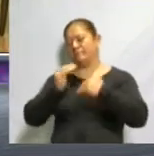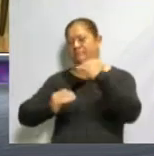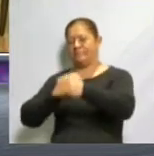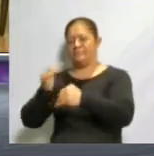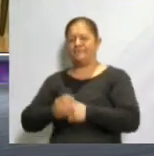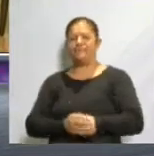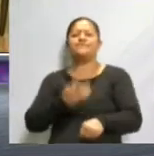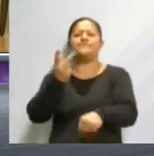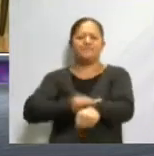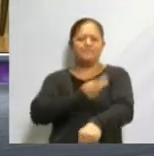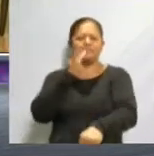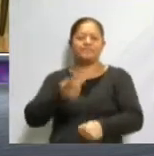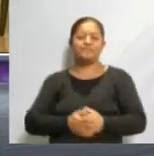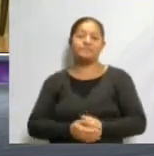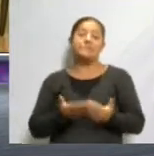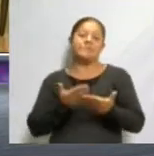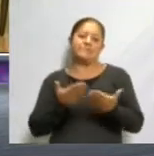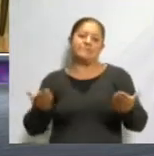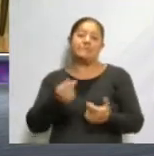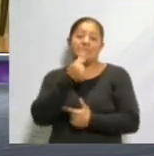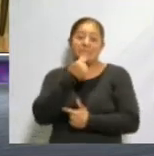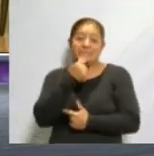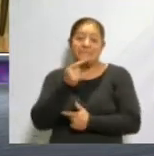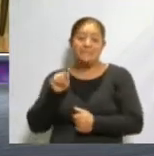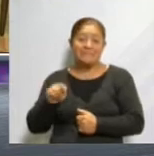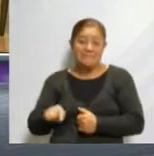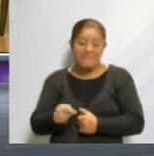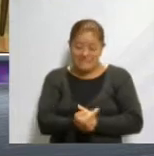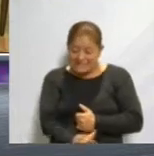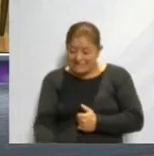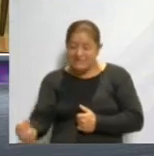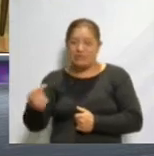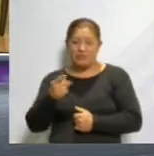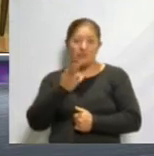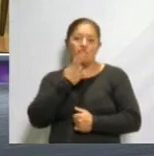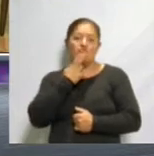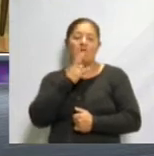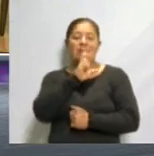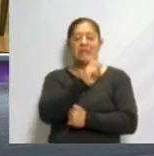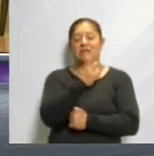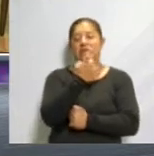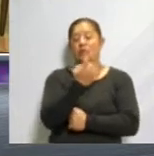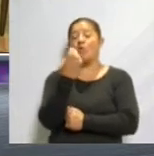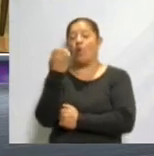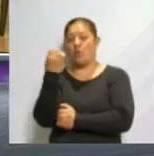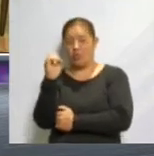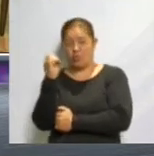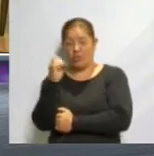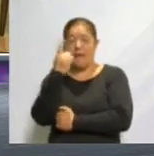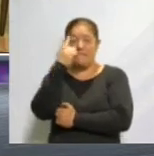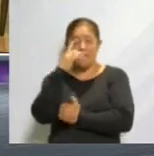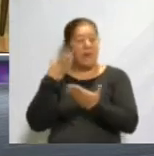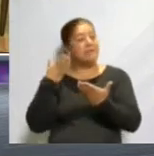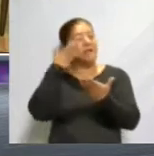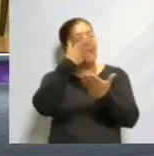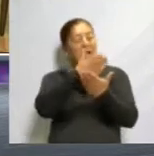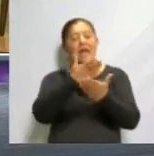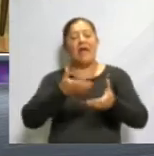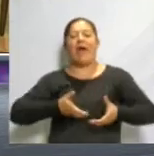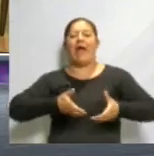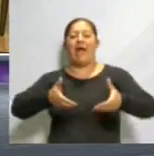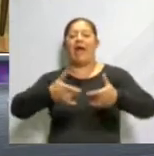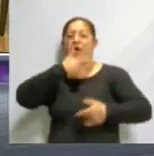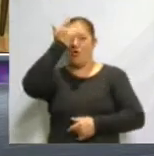pues lo que ocurrió es que ahora los niños utilizan este día de 31 de octubre para salir a la calle